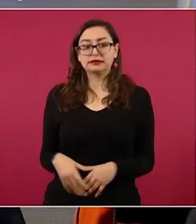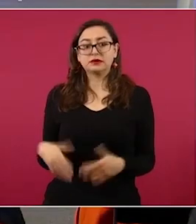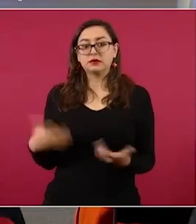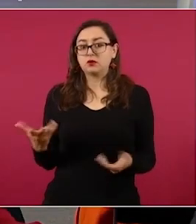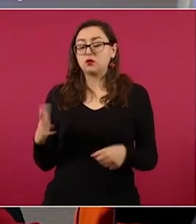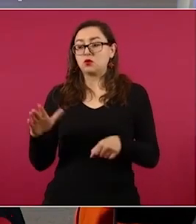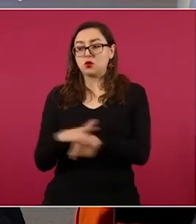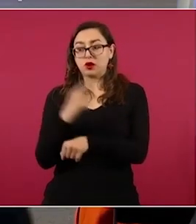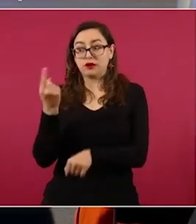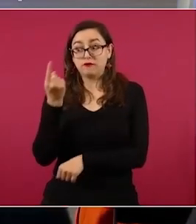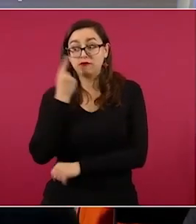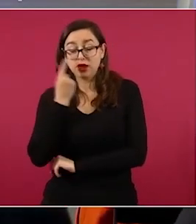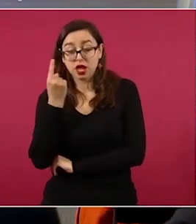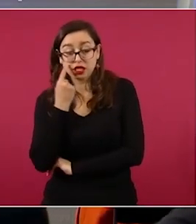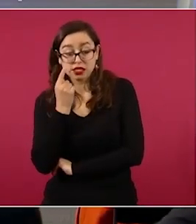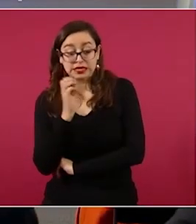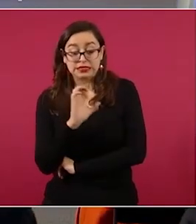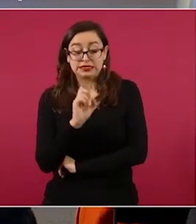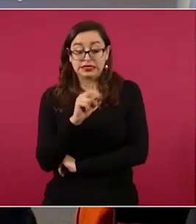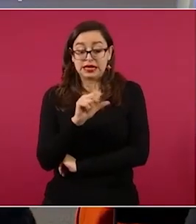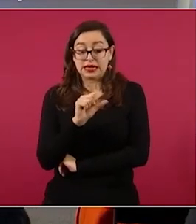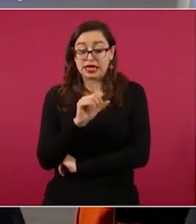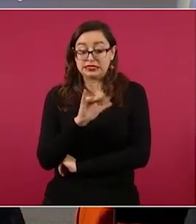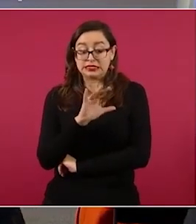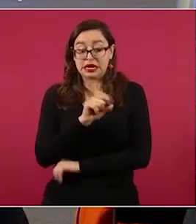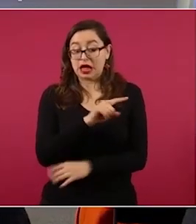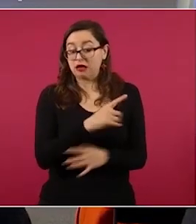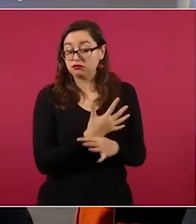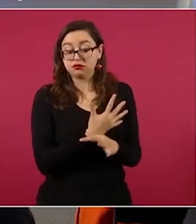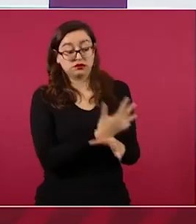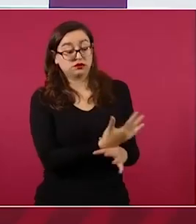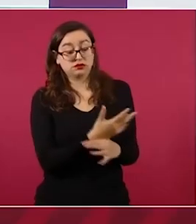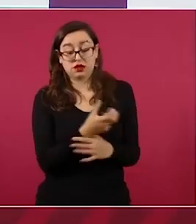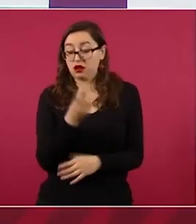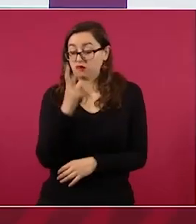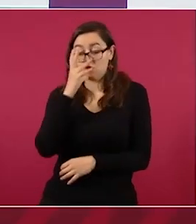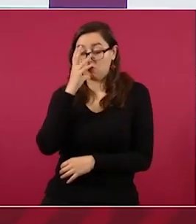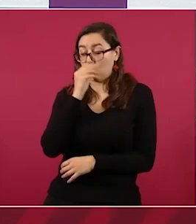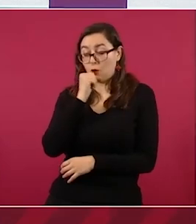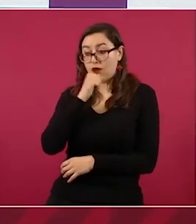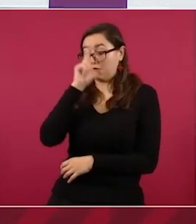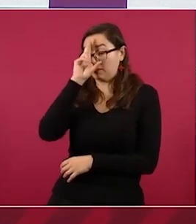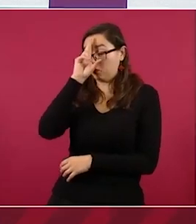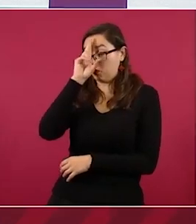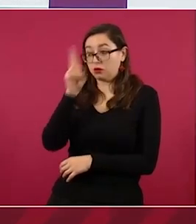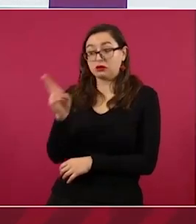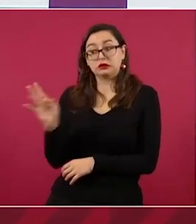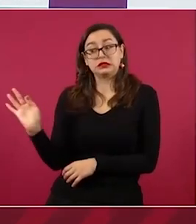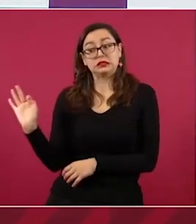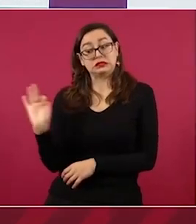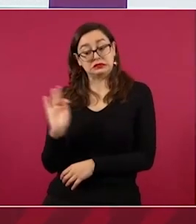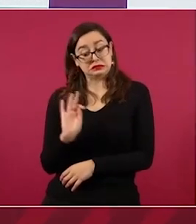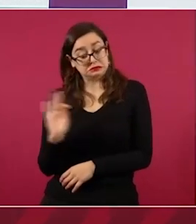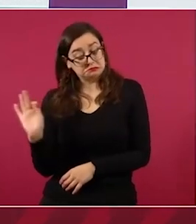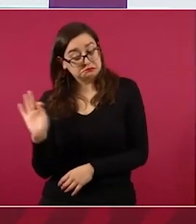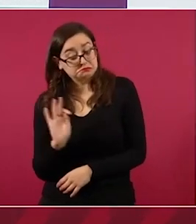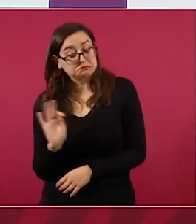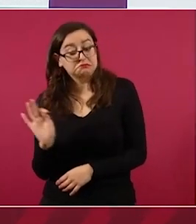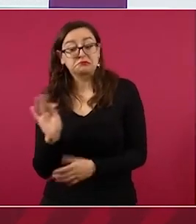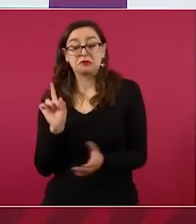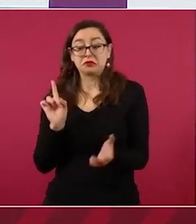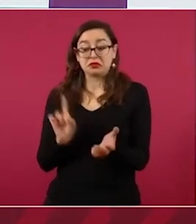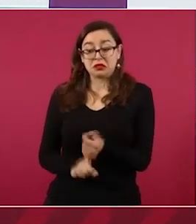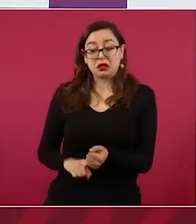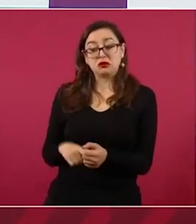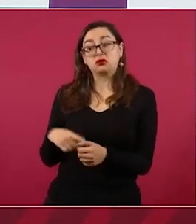nacica, no lo permite porque puede traer